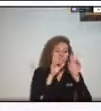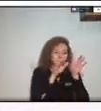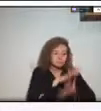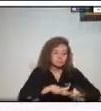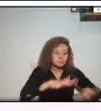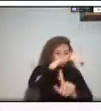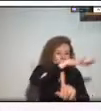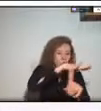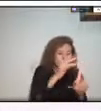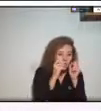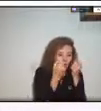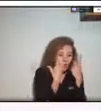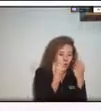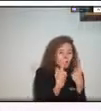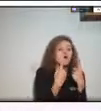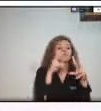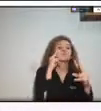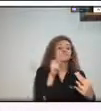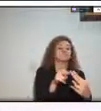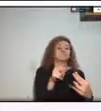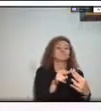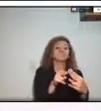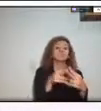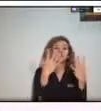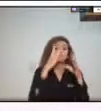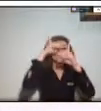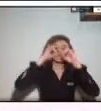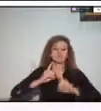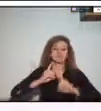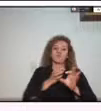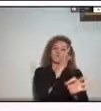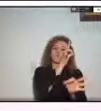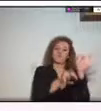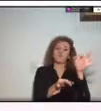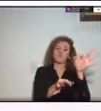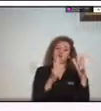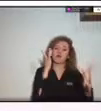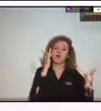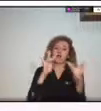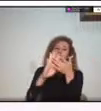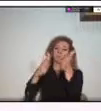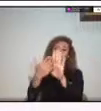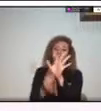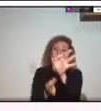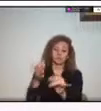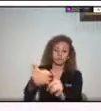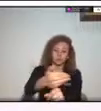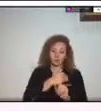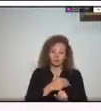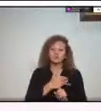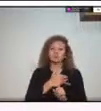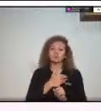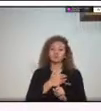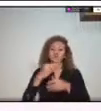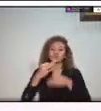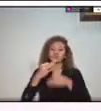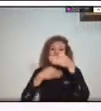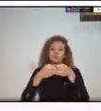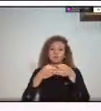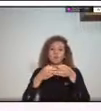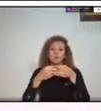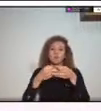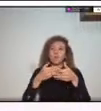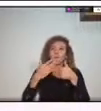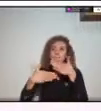toma de decisiones de los fenómenos en interrelación con el territorio donde las obras de mitigación correctivas y